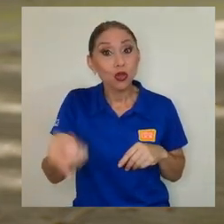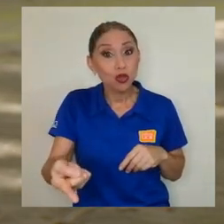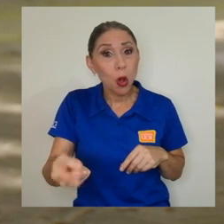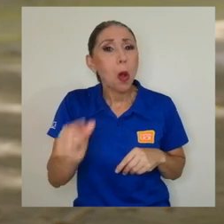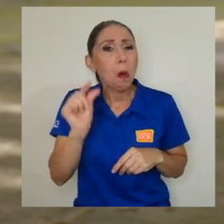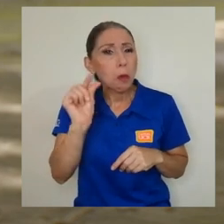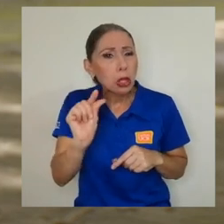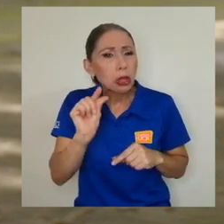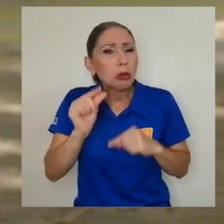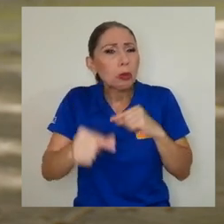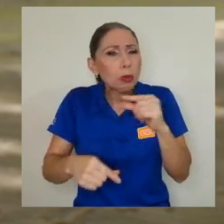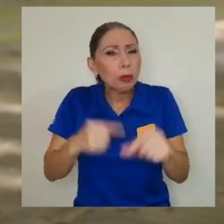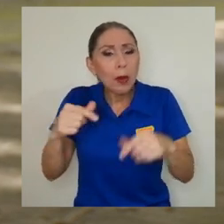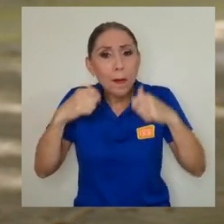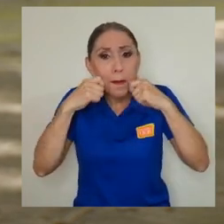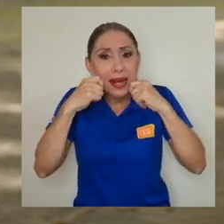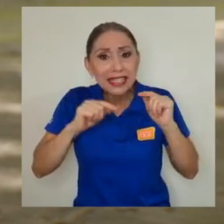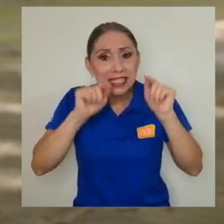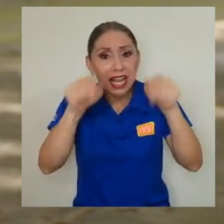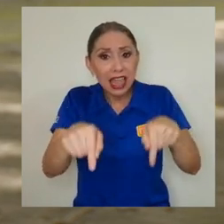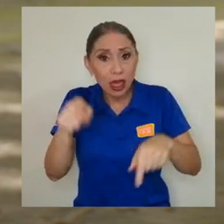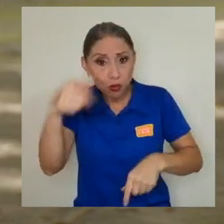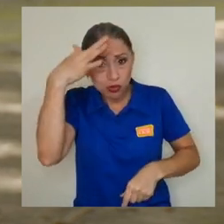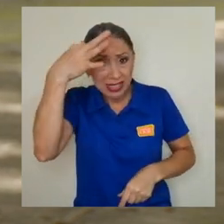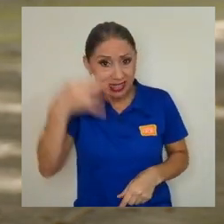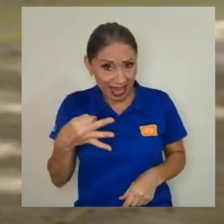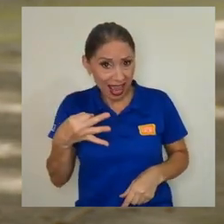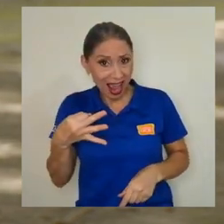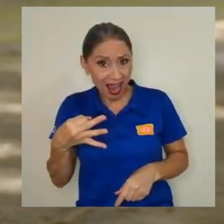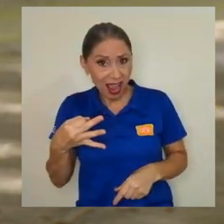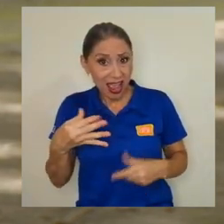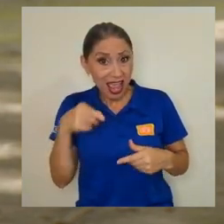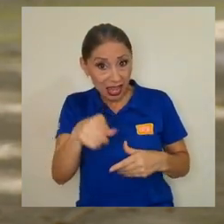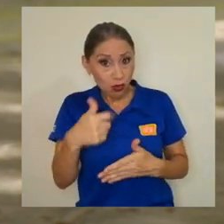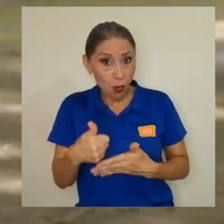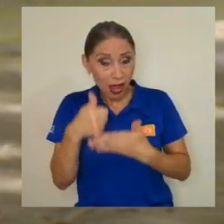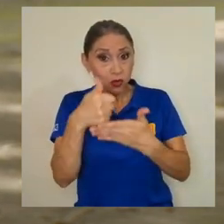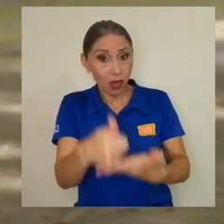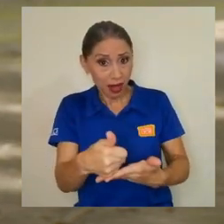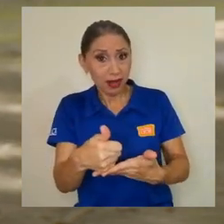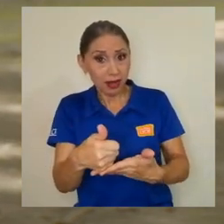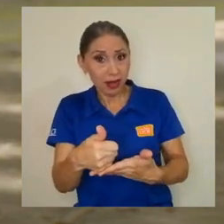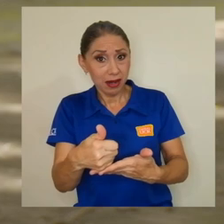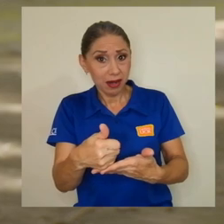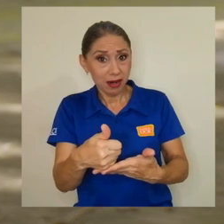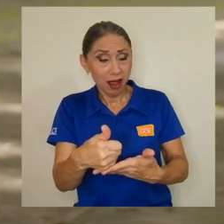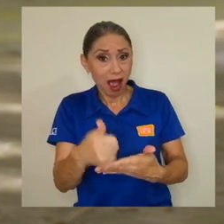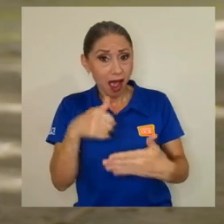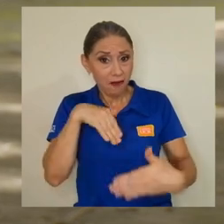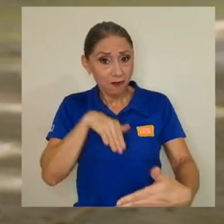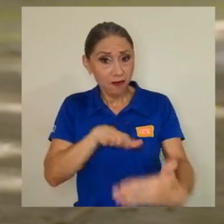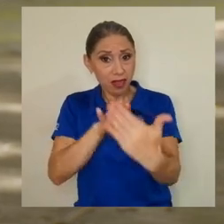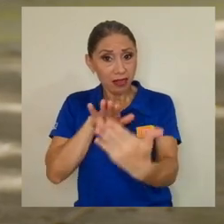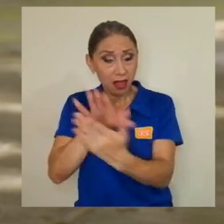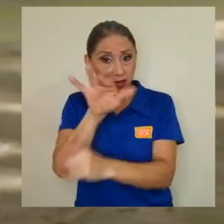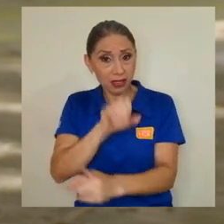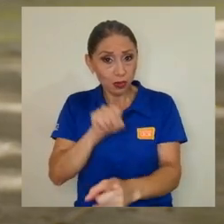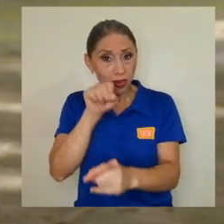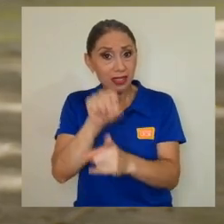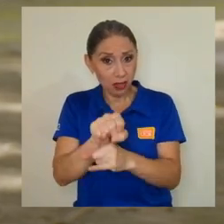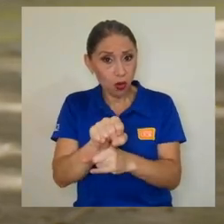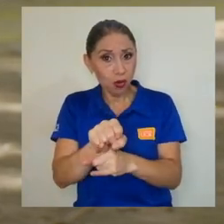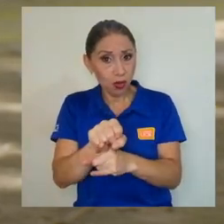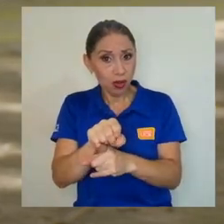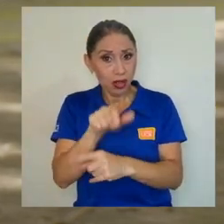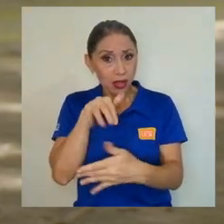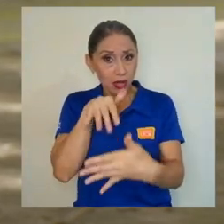presencialidad ya en el campus, ¿creen ustedes como especialistas en salud que esto va a ayudar a enfrentar esta situación que se